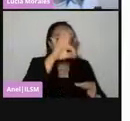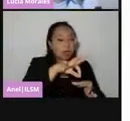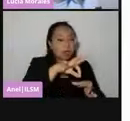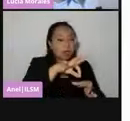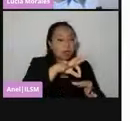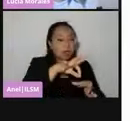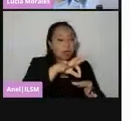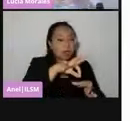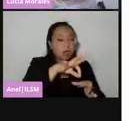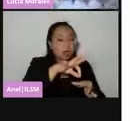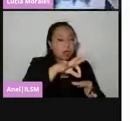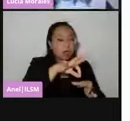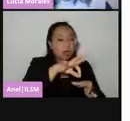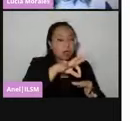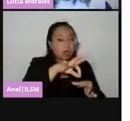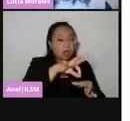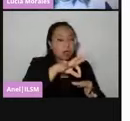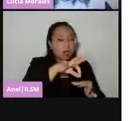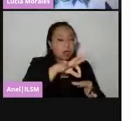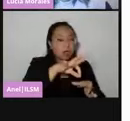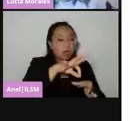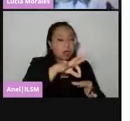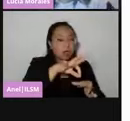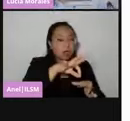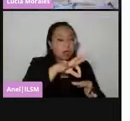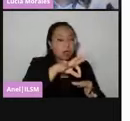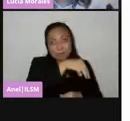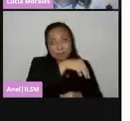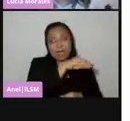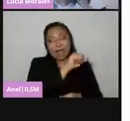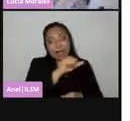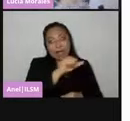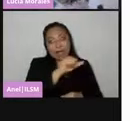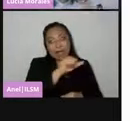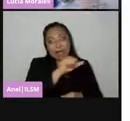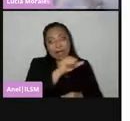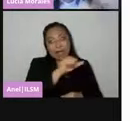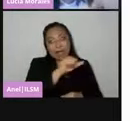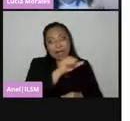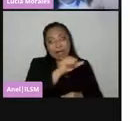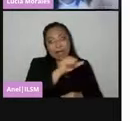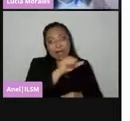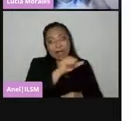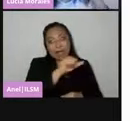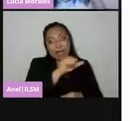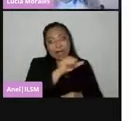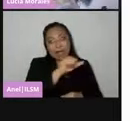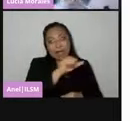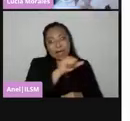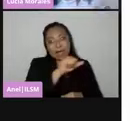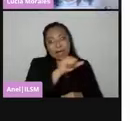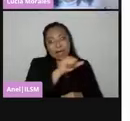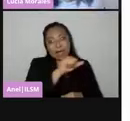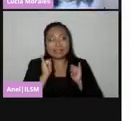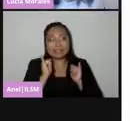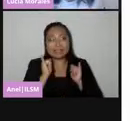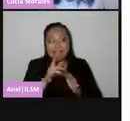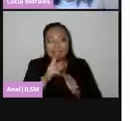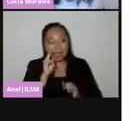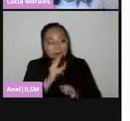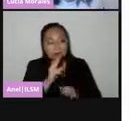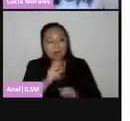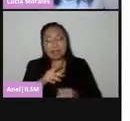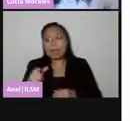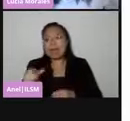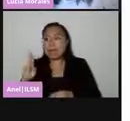si me estoy explicando. Entonces es así como se dividen las casillas para poder ejercer el voto. Cuando pasan este número de 150, se instalarán las contiguas